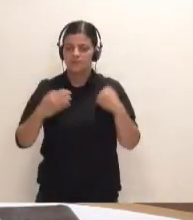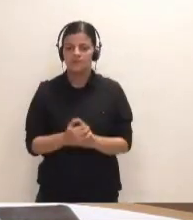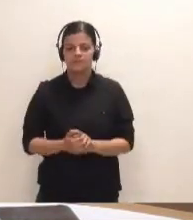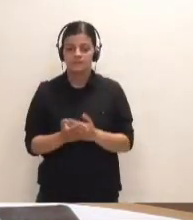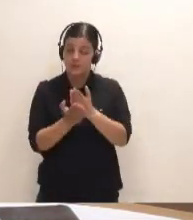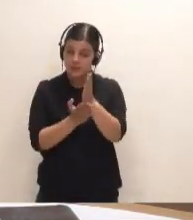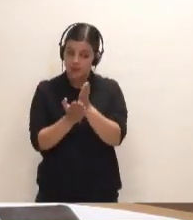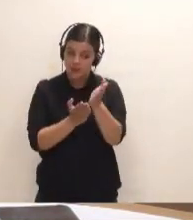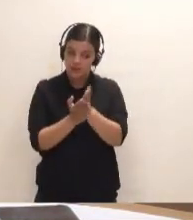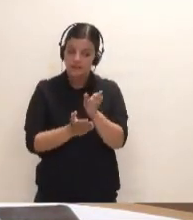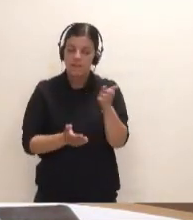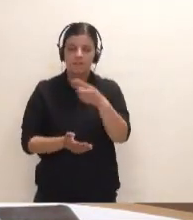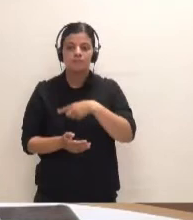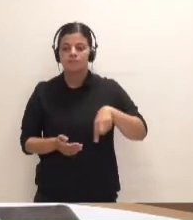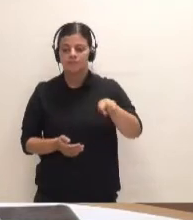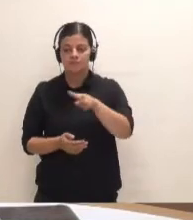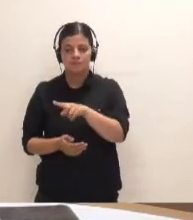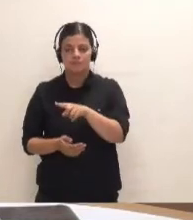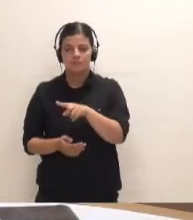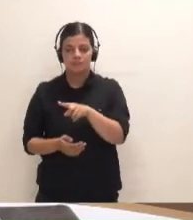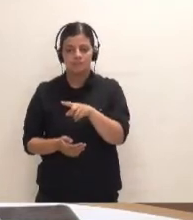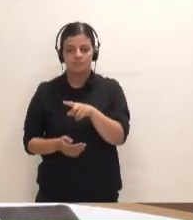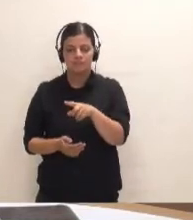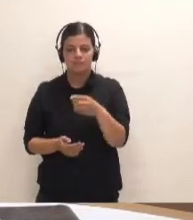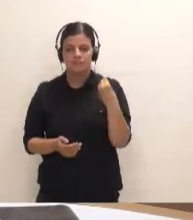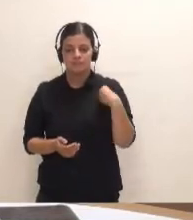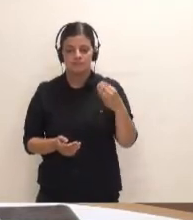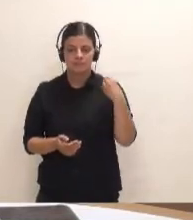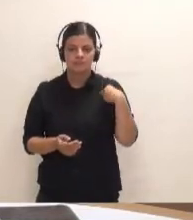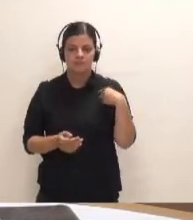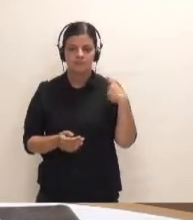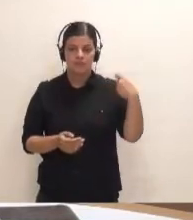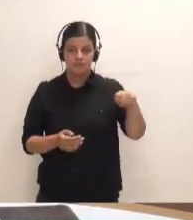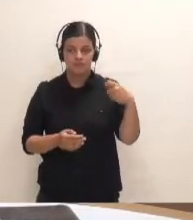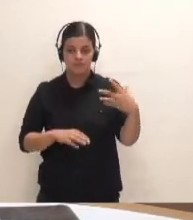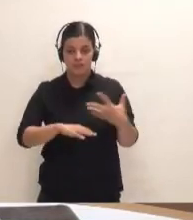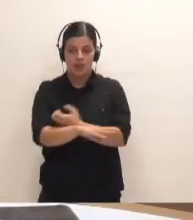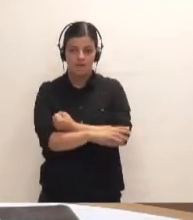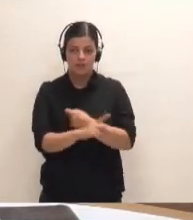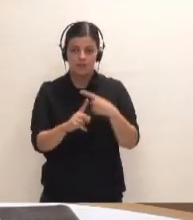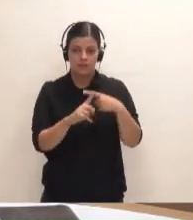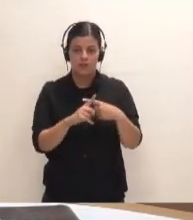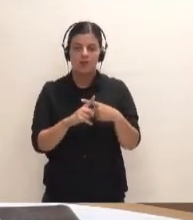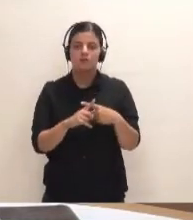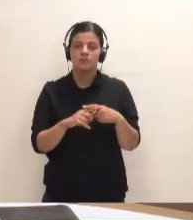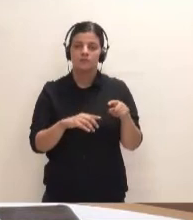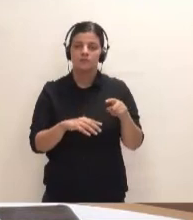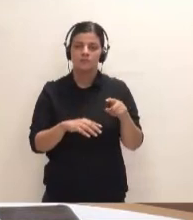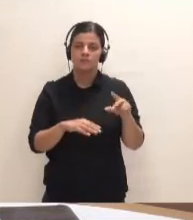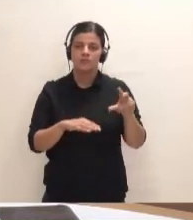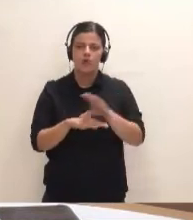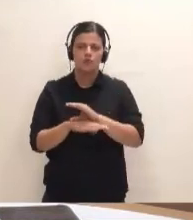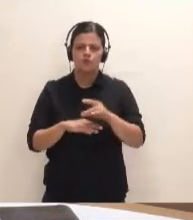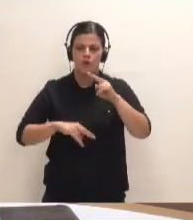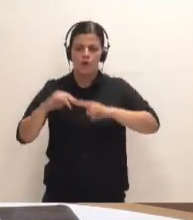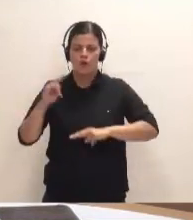alternativas pasan, efectivamente, como ha señalado el presidente del Cabildo y el consejero de Obras Públicas.